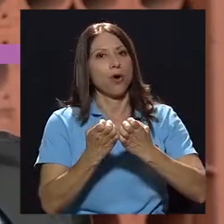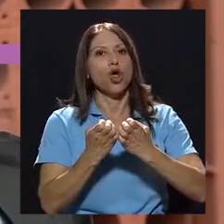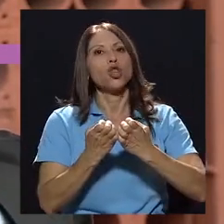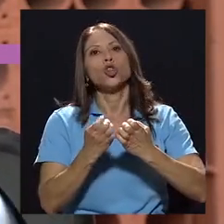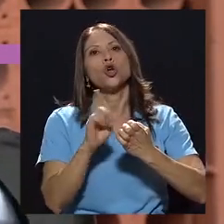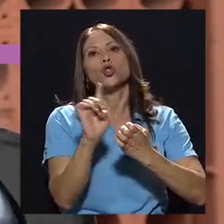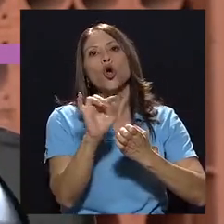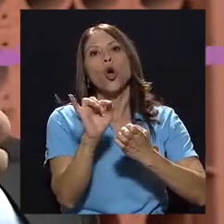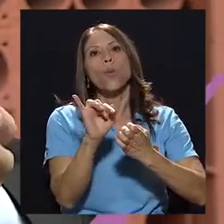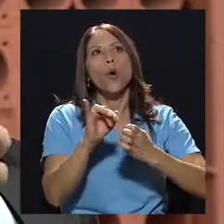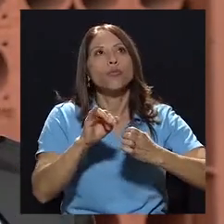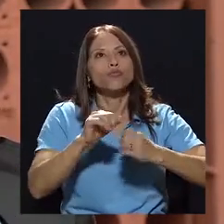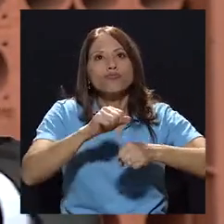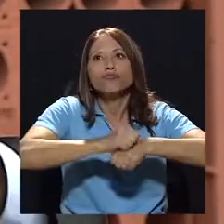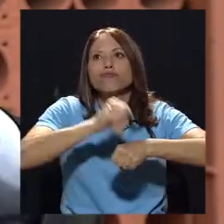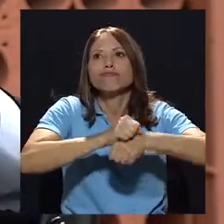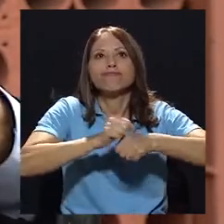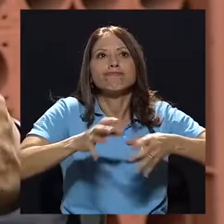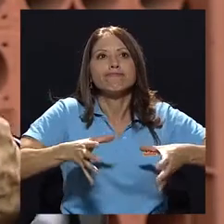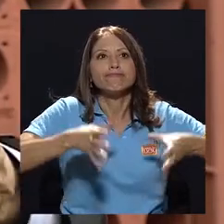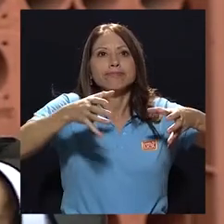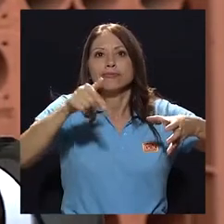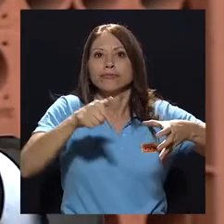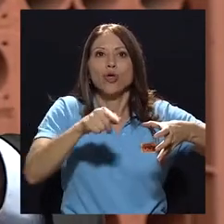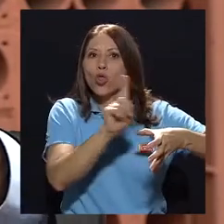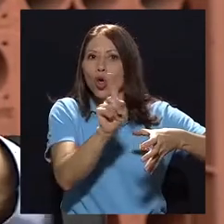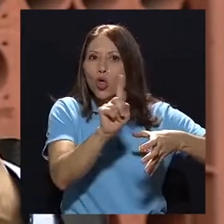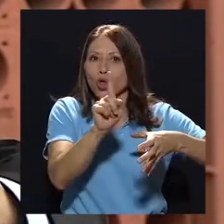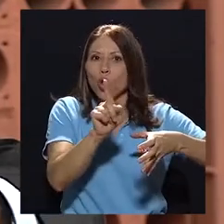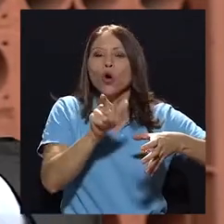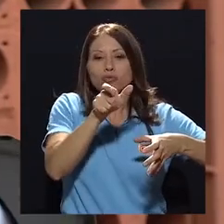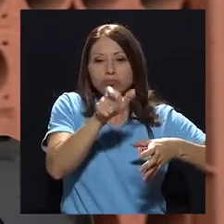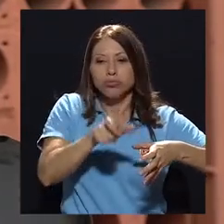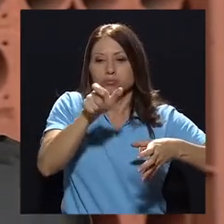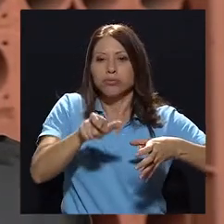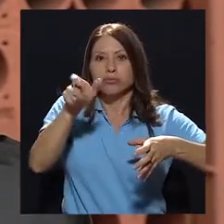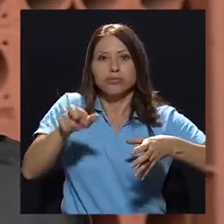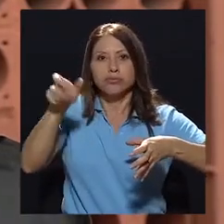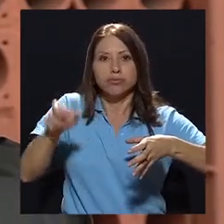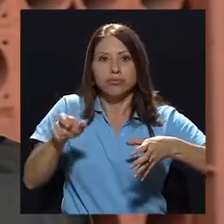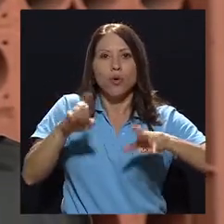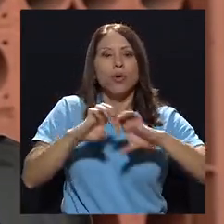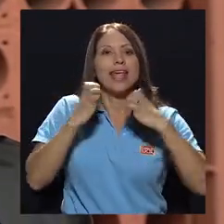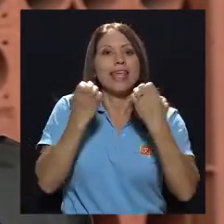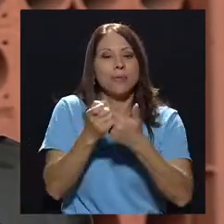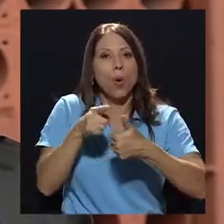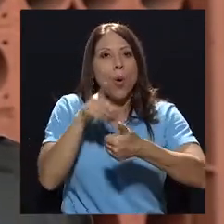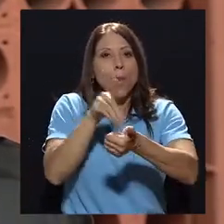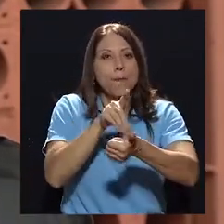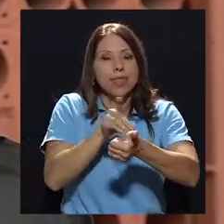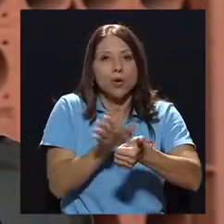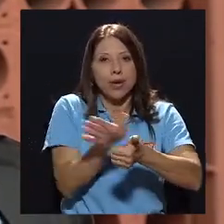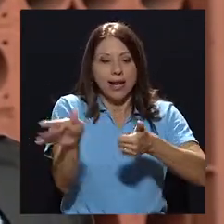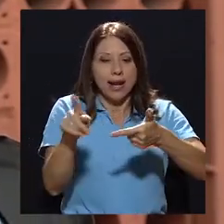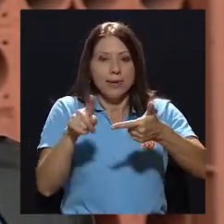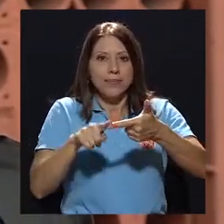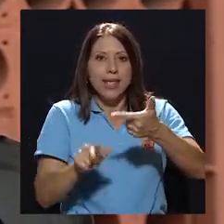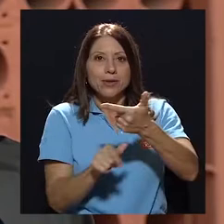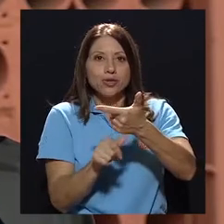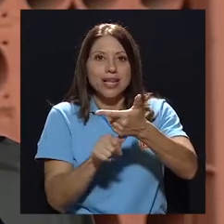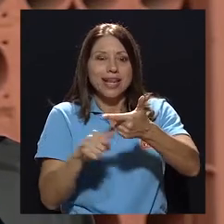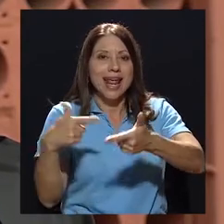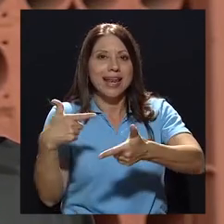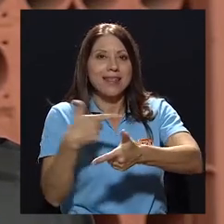son planta física, están en una sede, es un equipo básico. Un médico general, un auxiliar de enfermería,